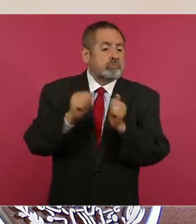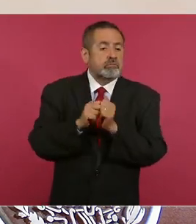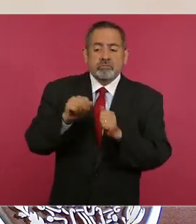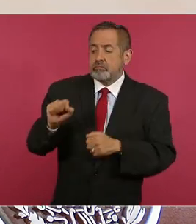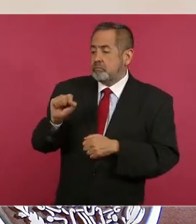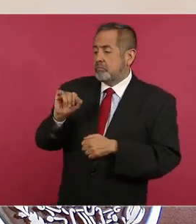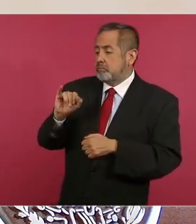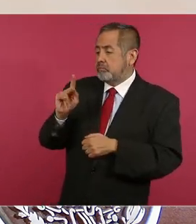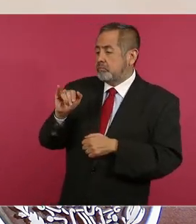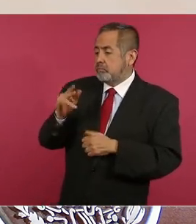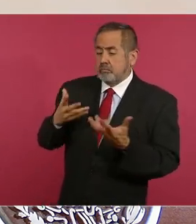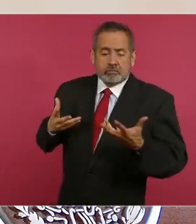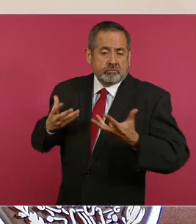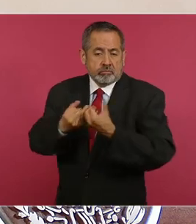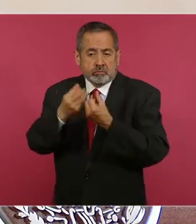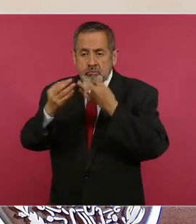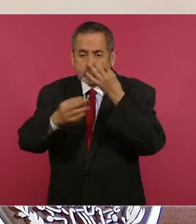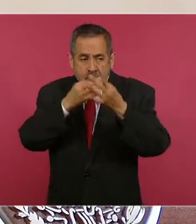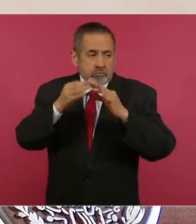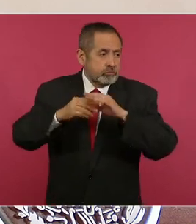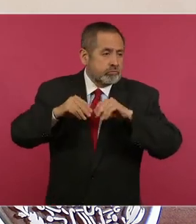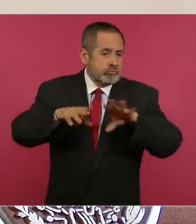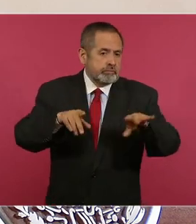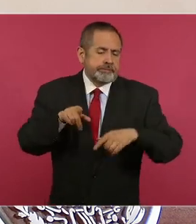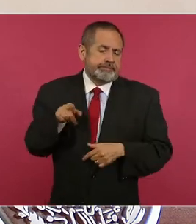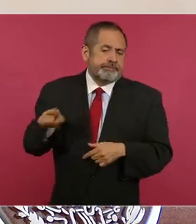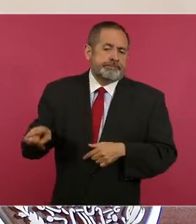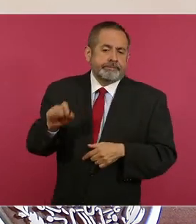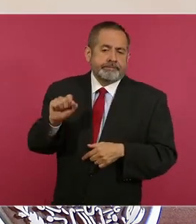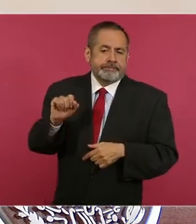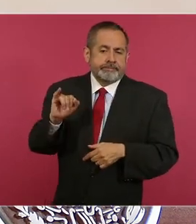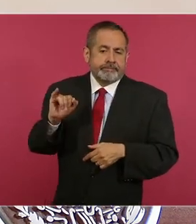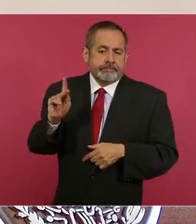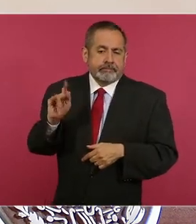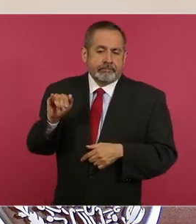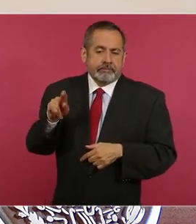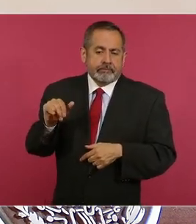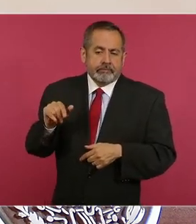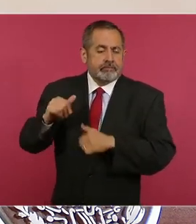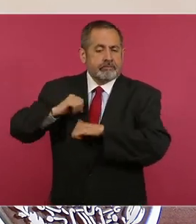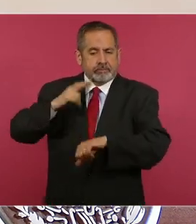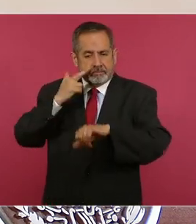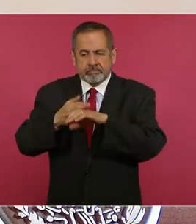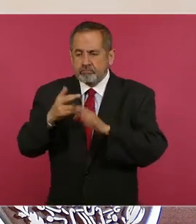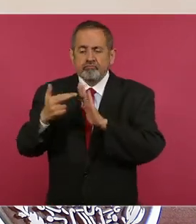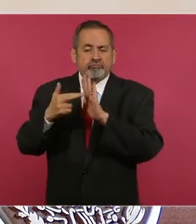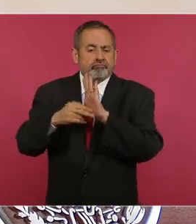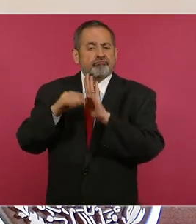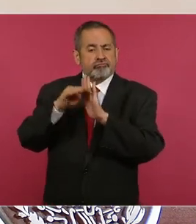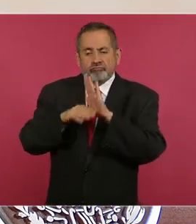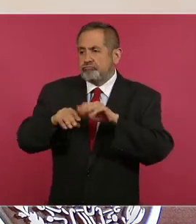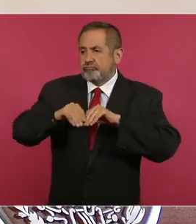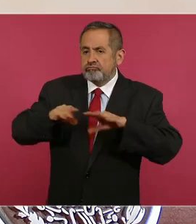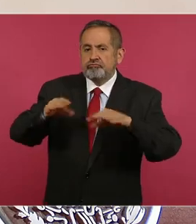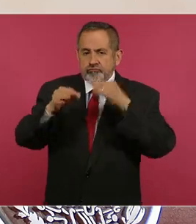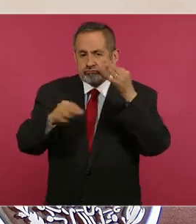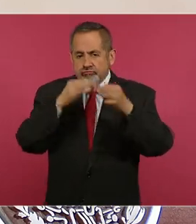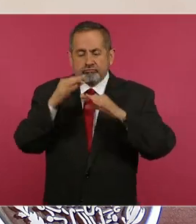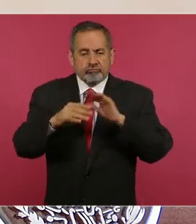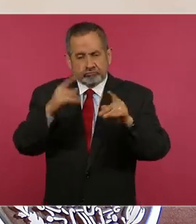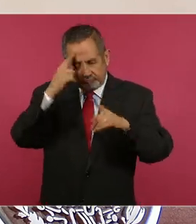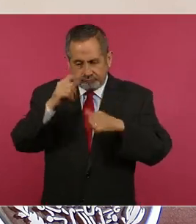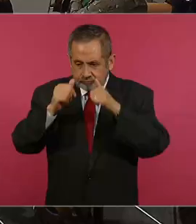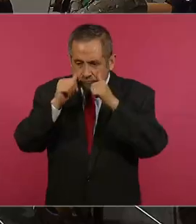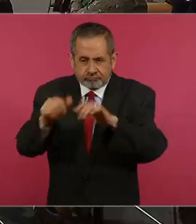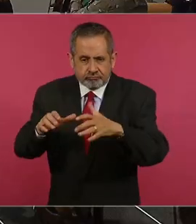que es la encargada precisamente de dictar las normas para la